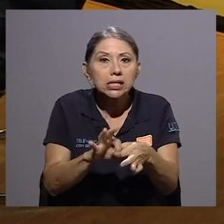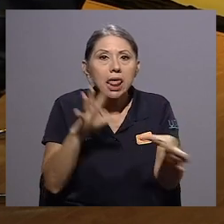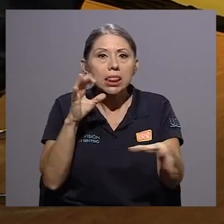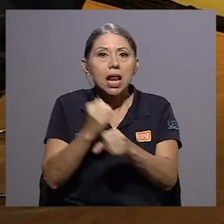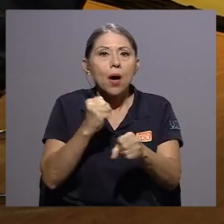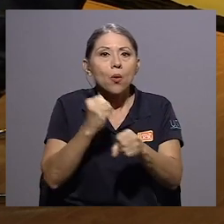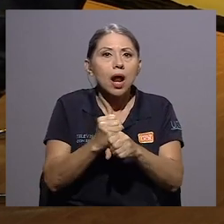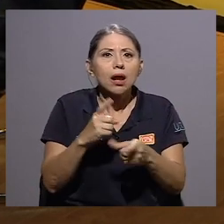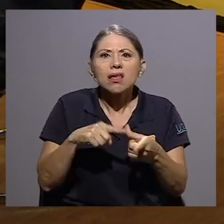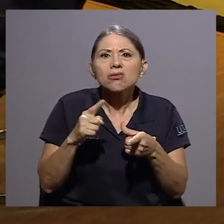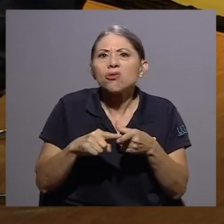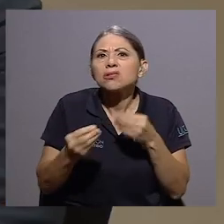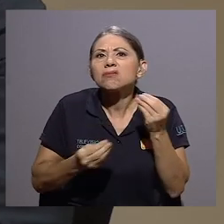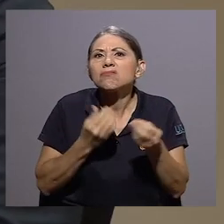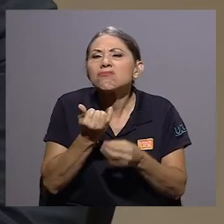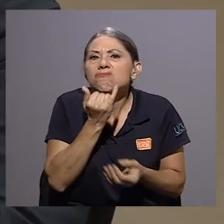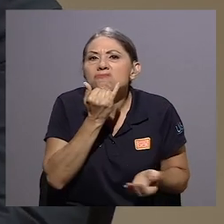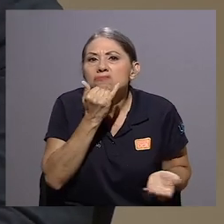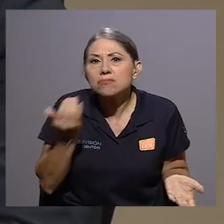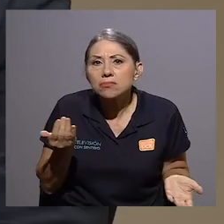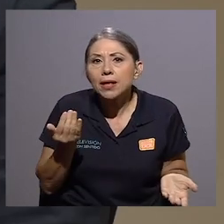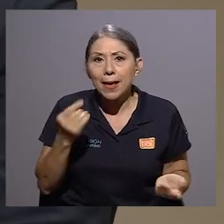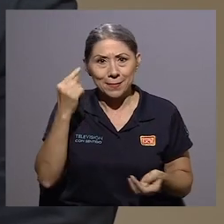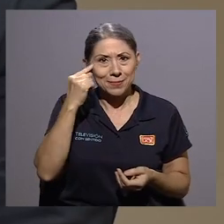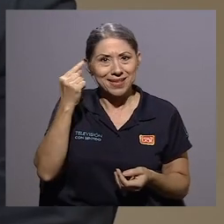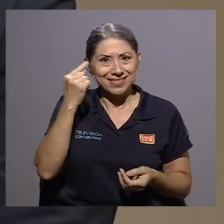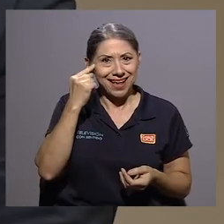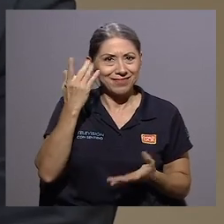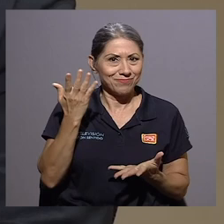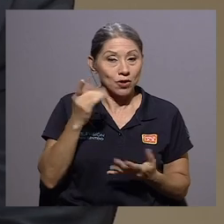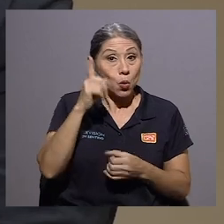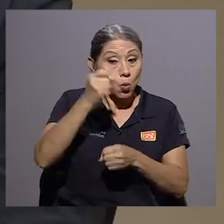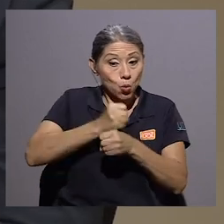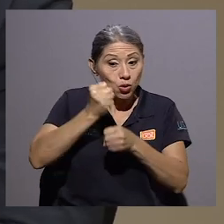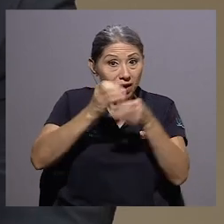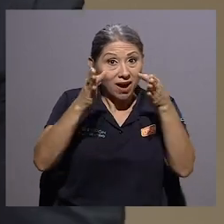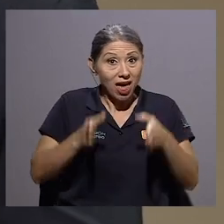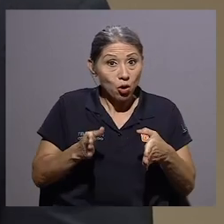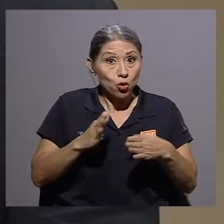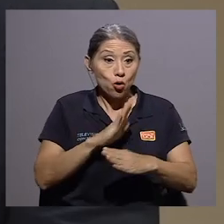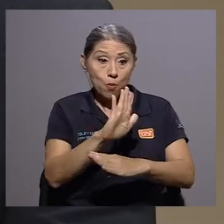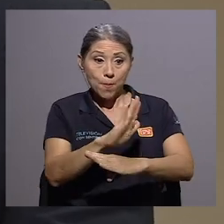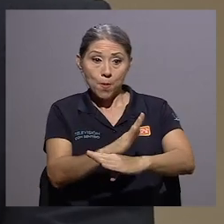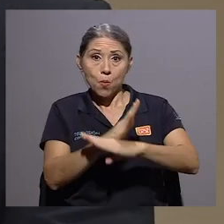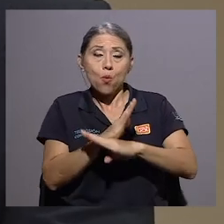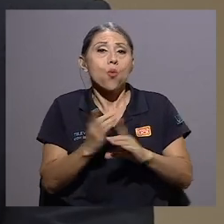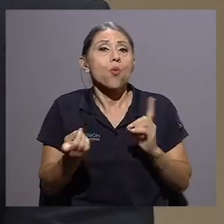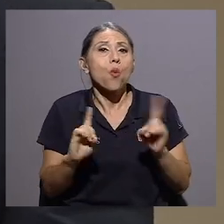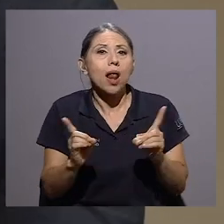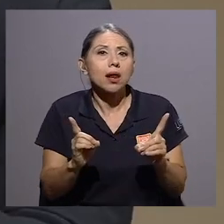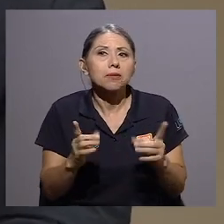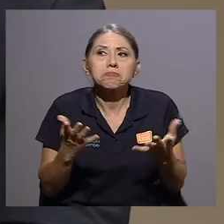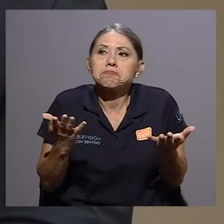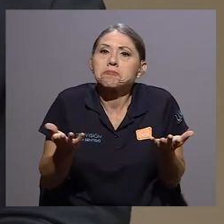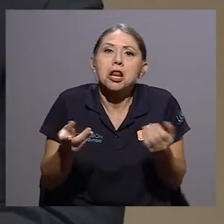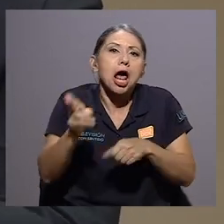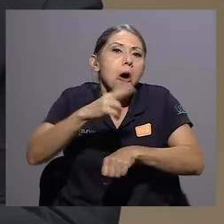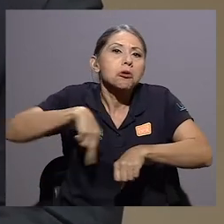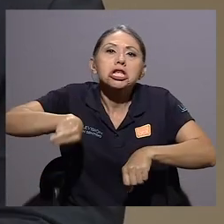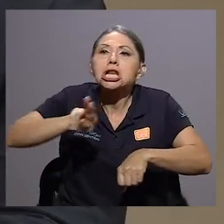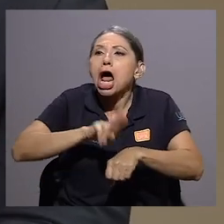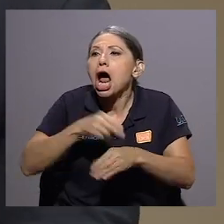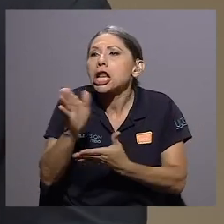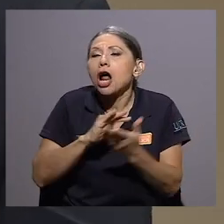no podría haber un accidente laboral, lo que procede entonces es pensar cuál sería la cobertura que un trabajador va a tener. Bueno, la